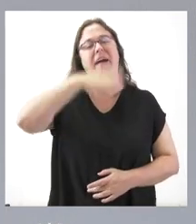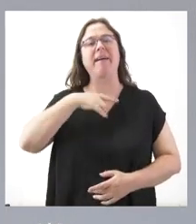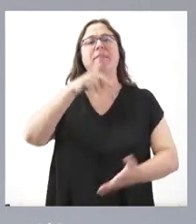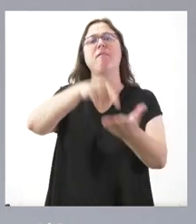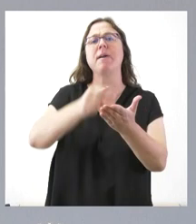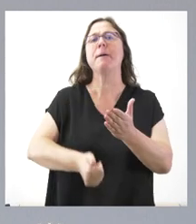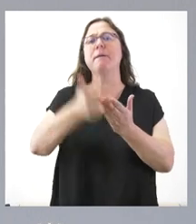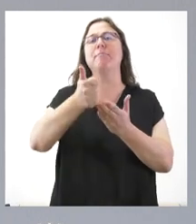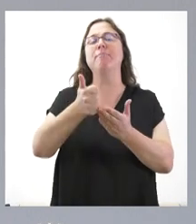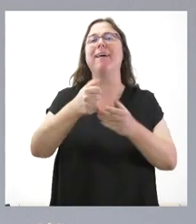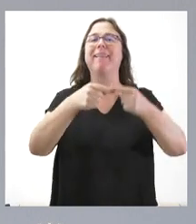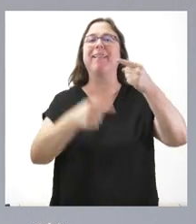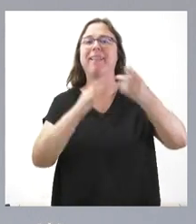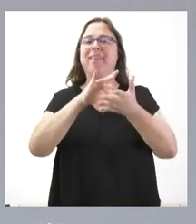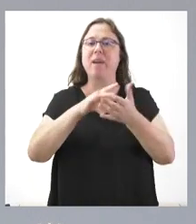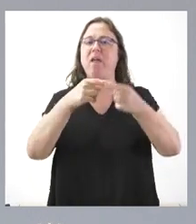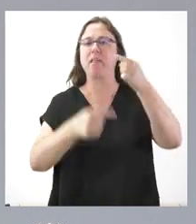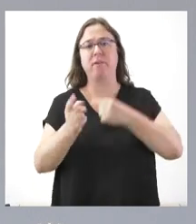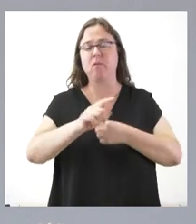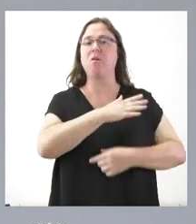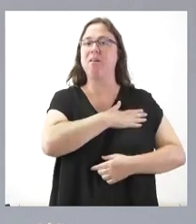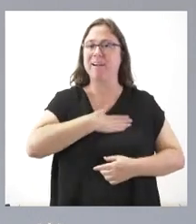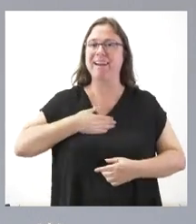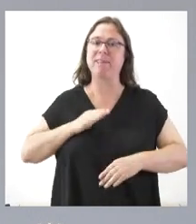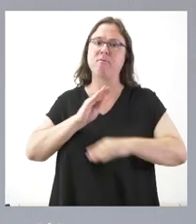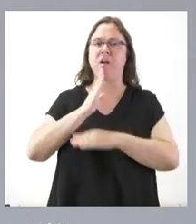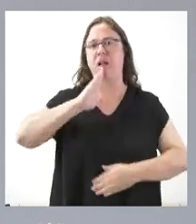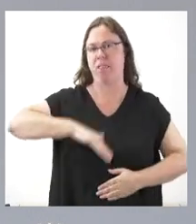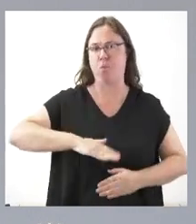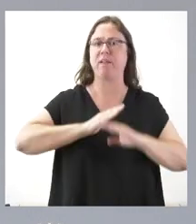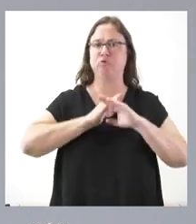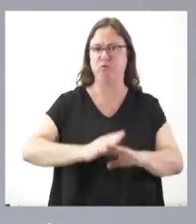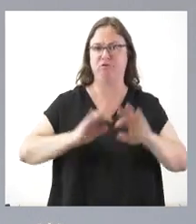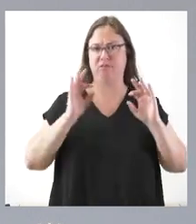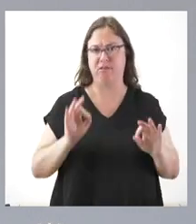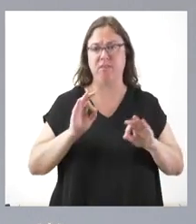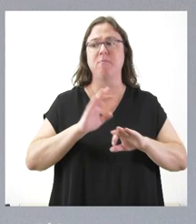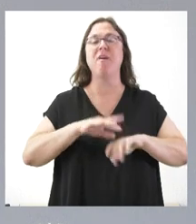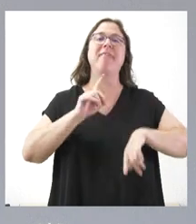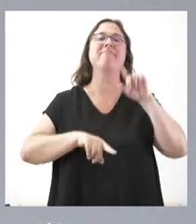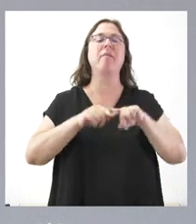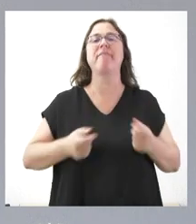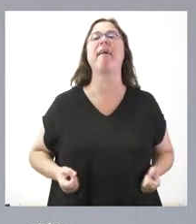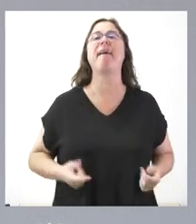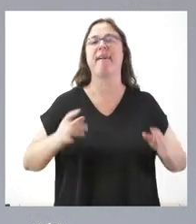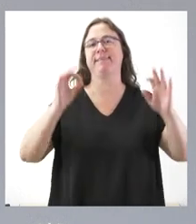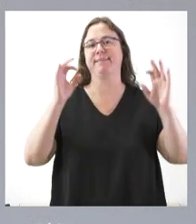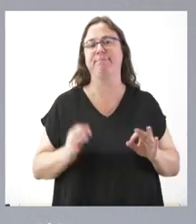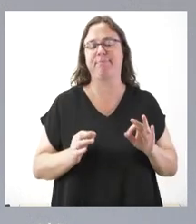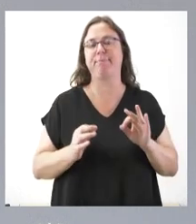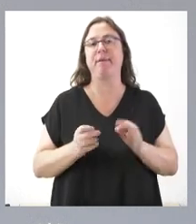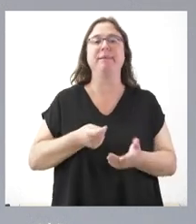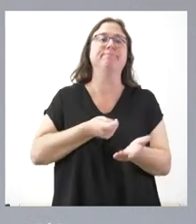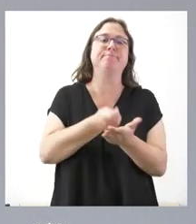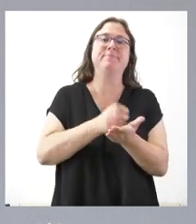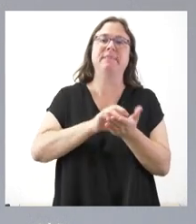capacidad de deuda o de déficit, sino una financiación adecuada y suficiente en función del coste efectivo de la prestación de los servicios